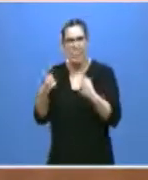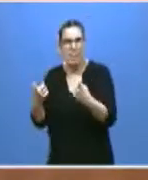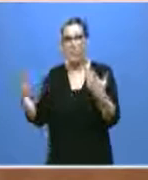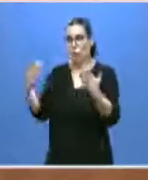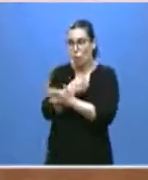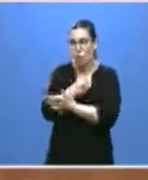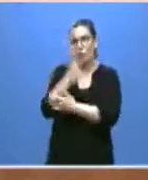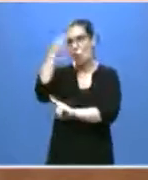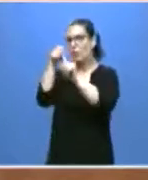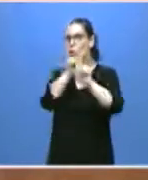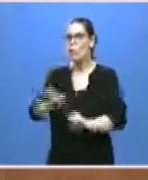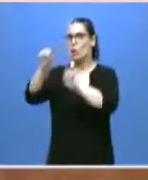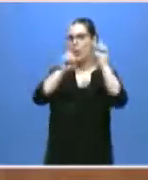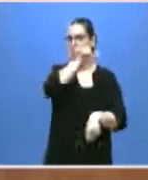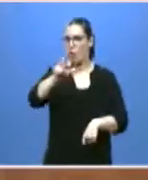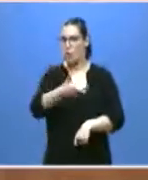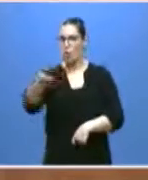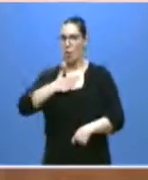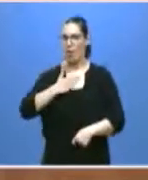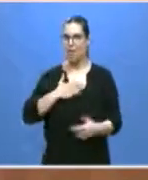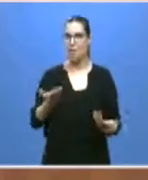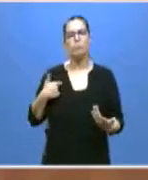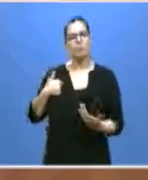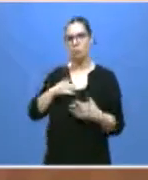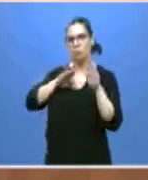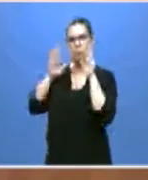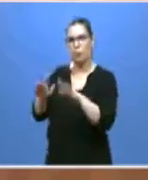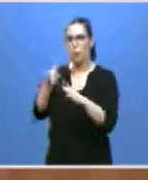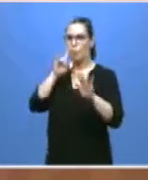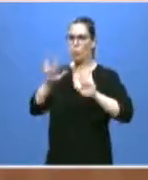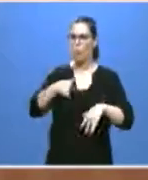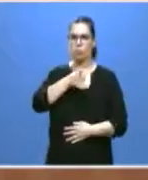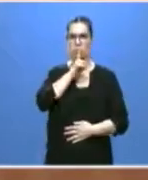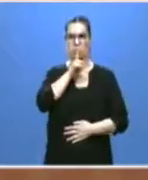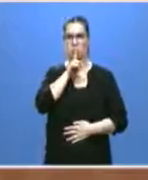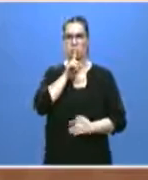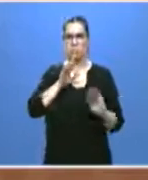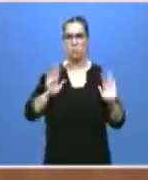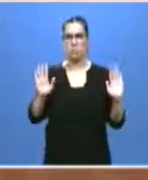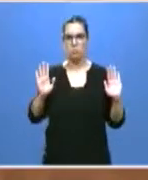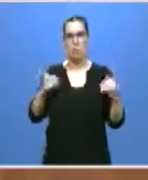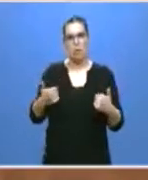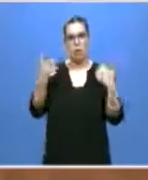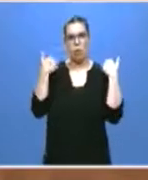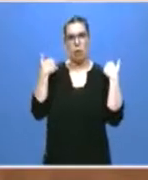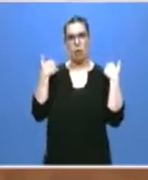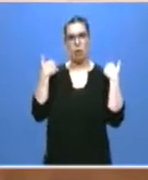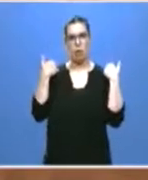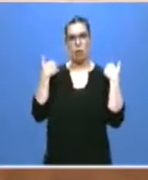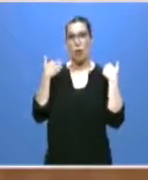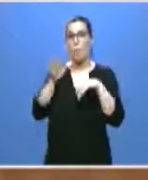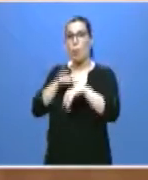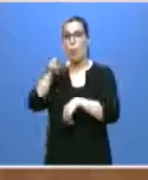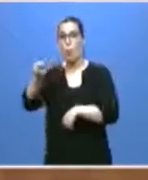proteger a los castellanos y a los leoneses, a nuestra gente. Prudencia, lealtad y un silencio responsable que no le debíamos ni a usted ni a su gobierno, sino a